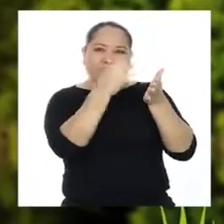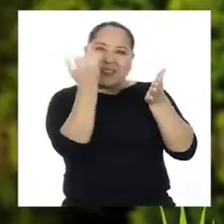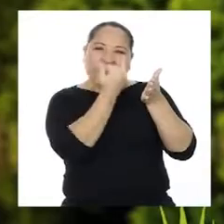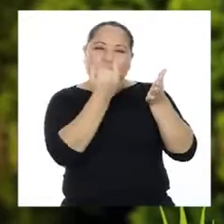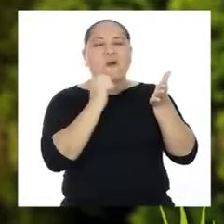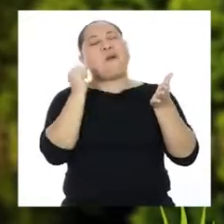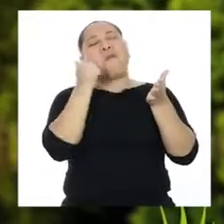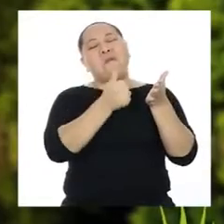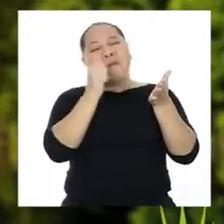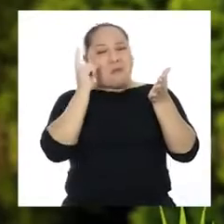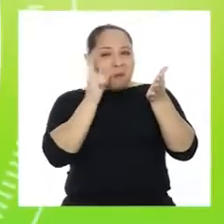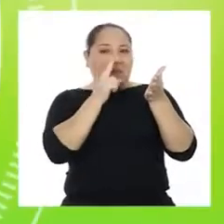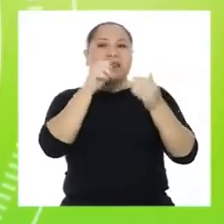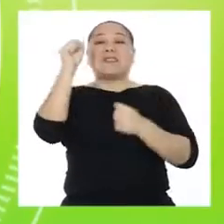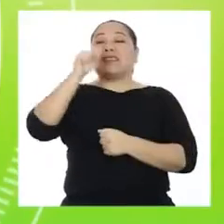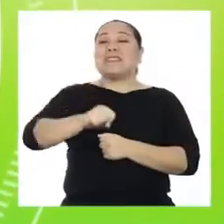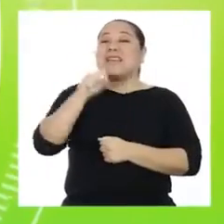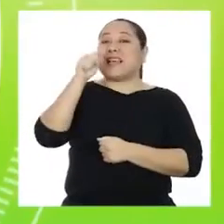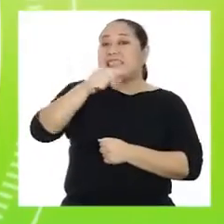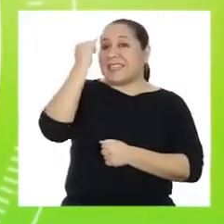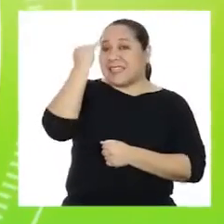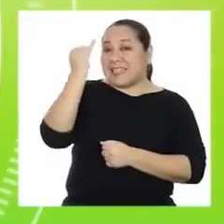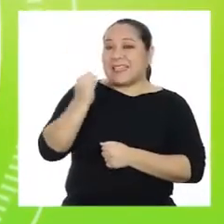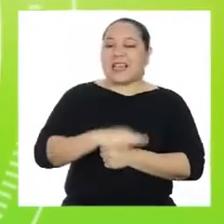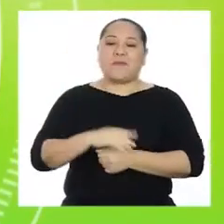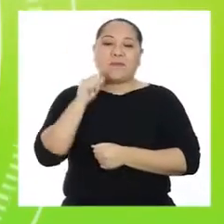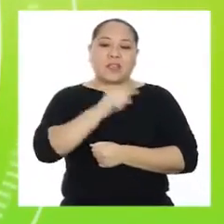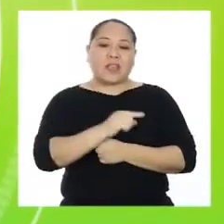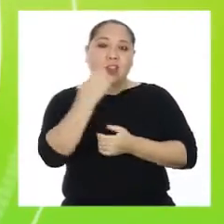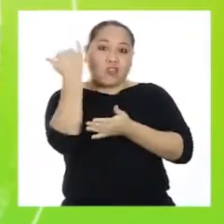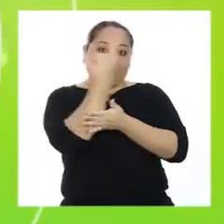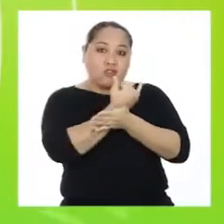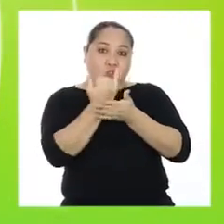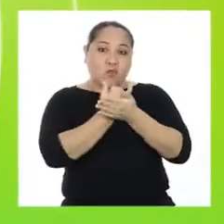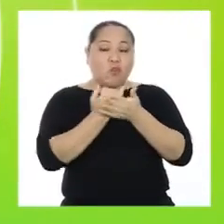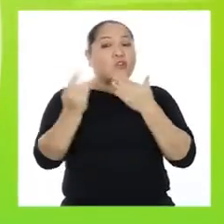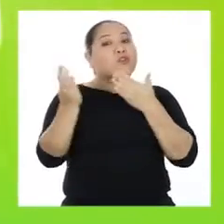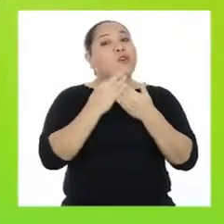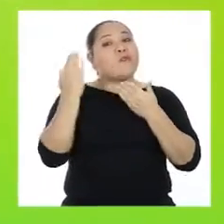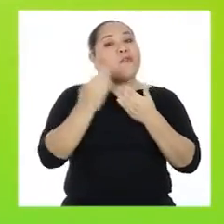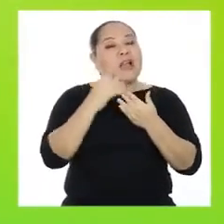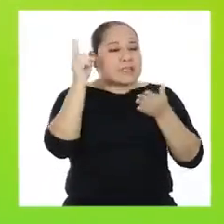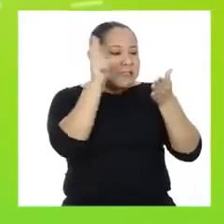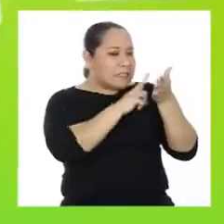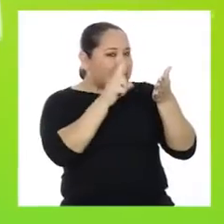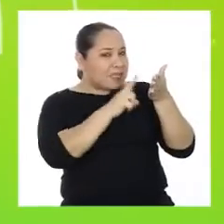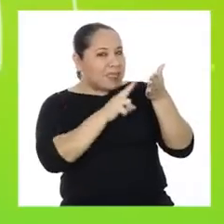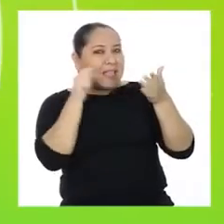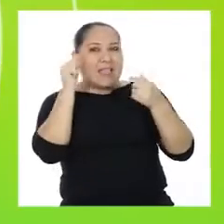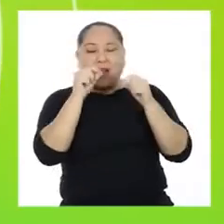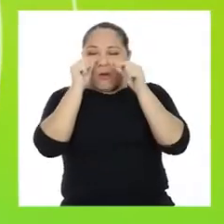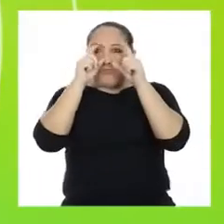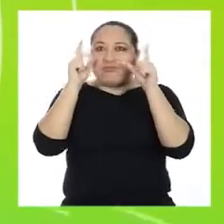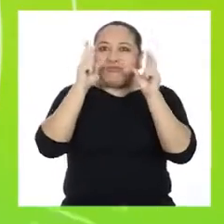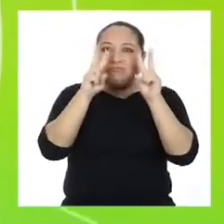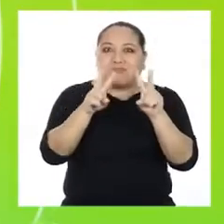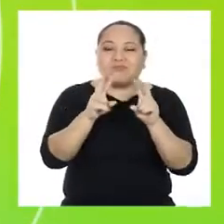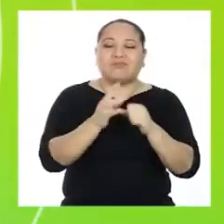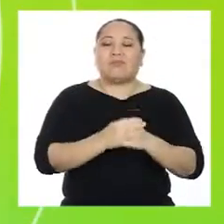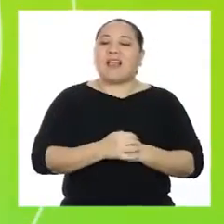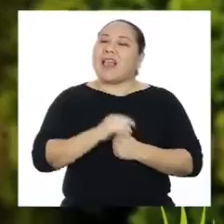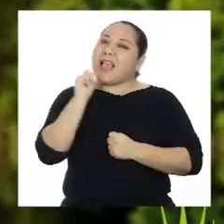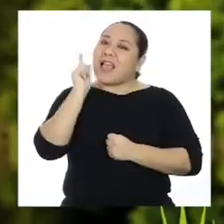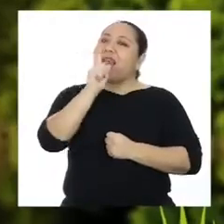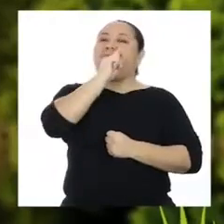usar dibujos! Sí, esa es la idea. Que los gráficos sean sencillos de leer y llamen la